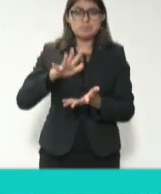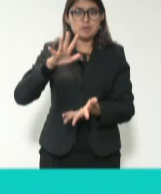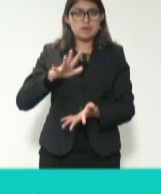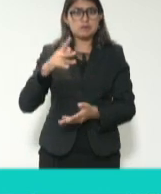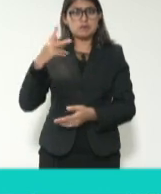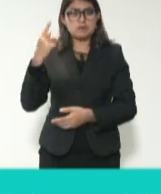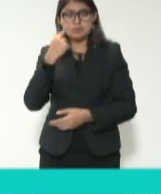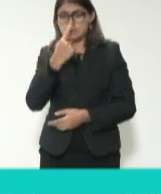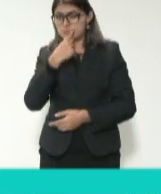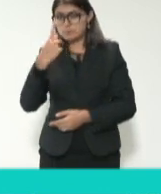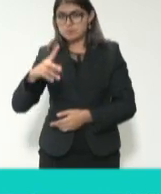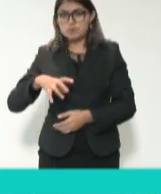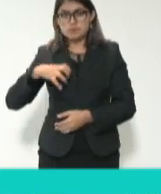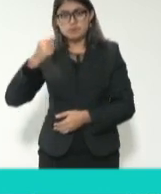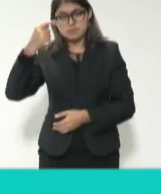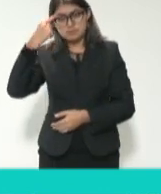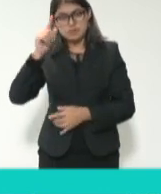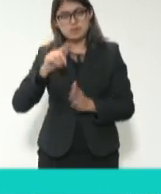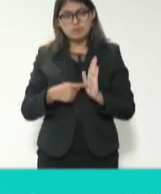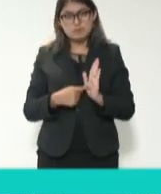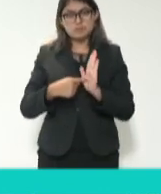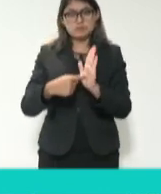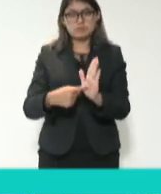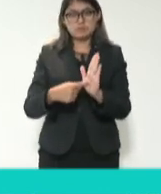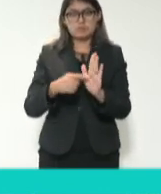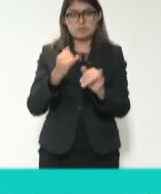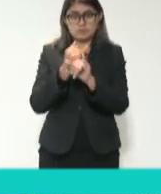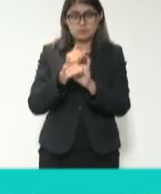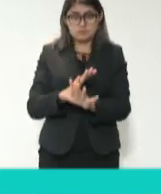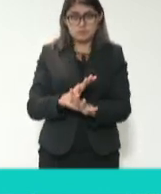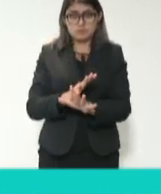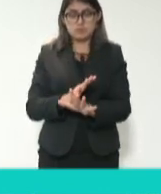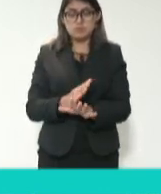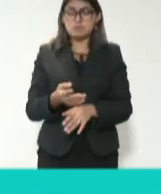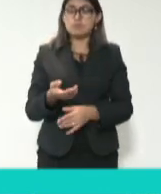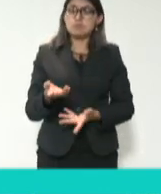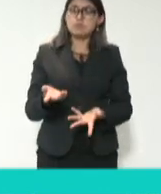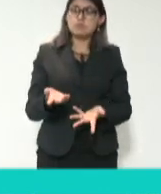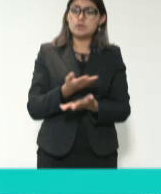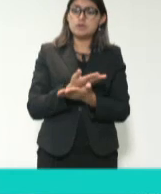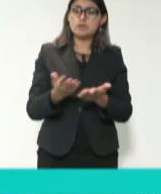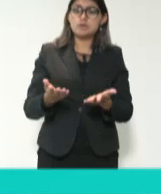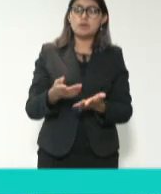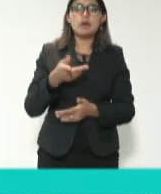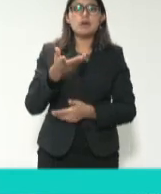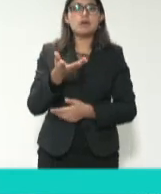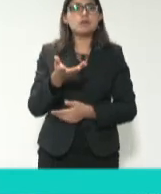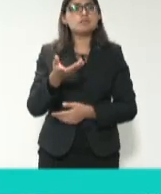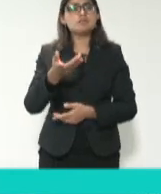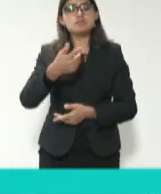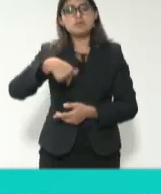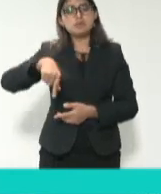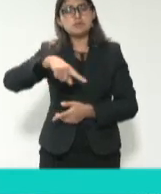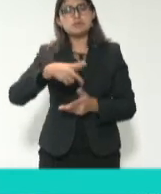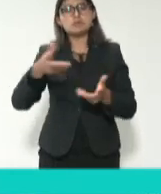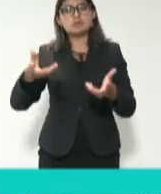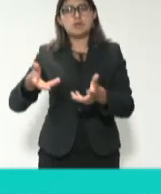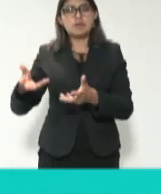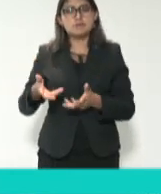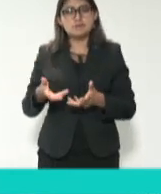sociales de proveer la transparencia y la rendición de cuentas? ¿Qué debería de hacer diferente o, en su caso, con mayor